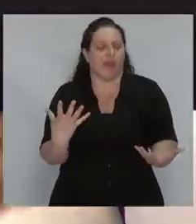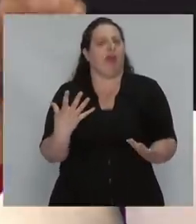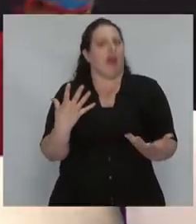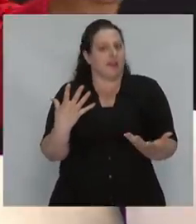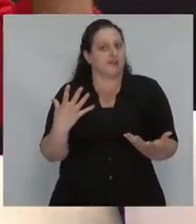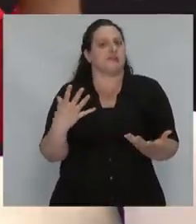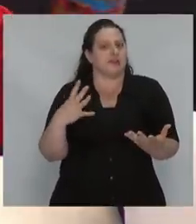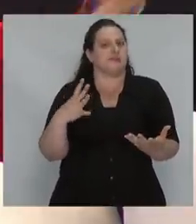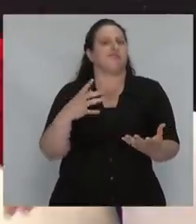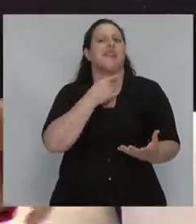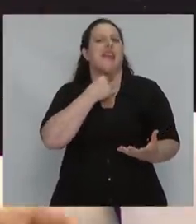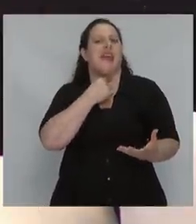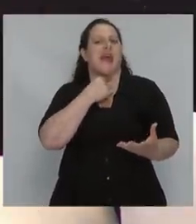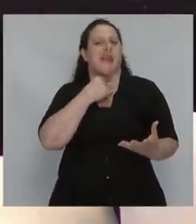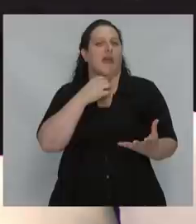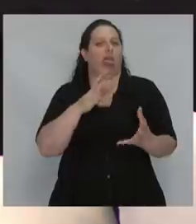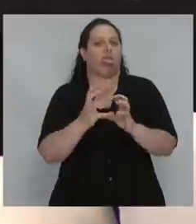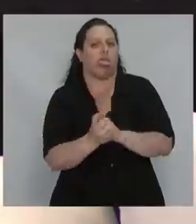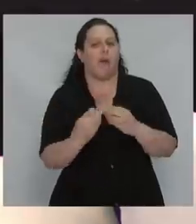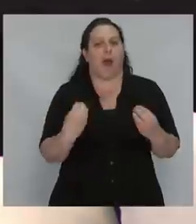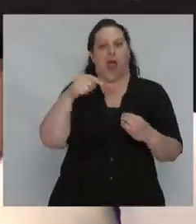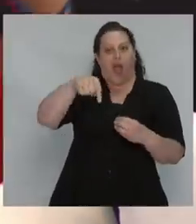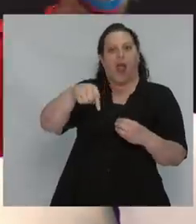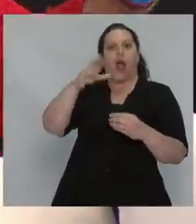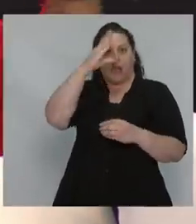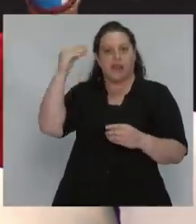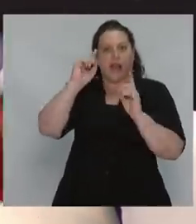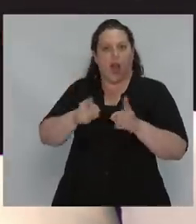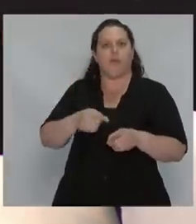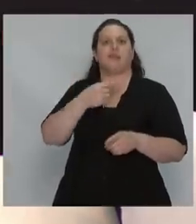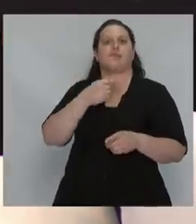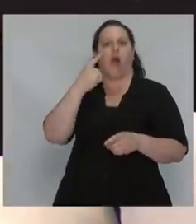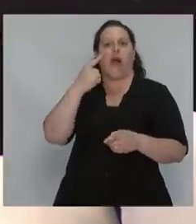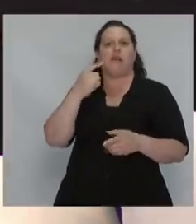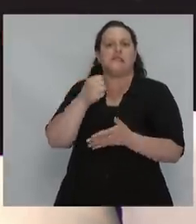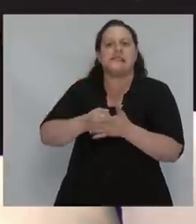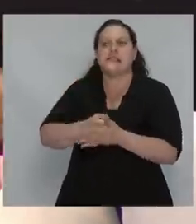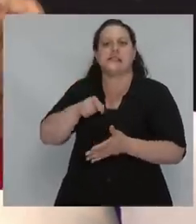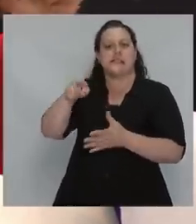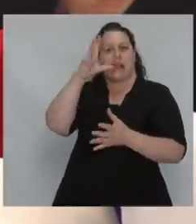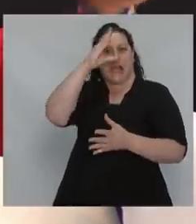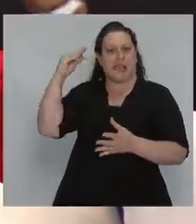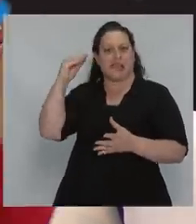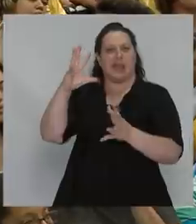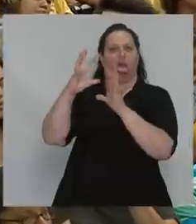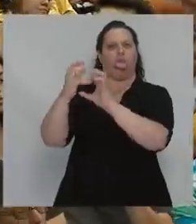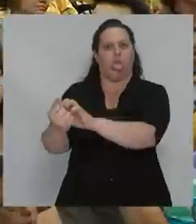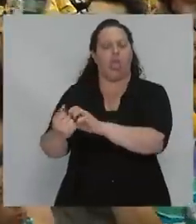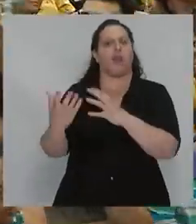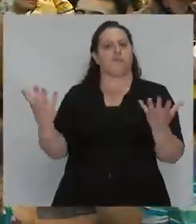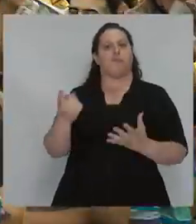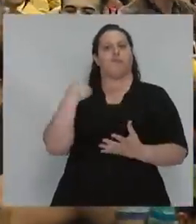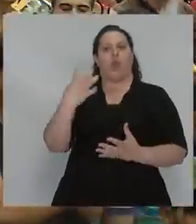para intentar tumbar aquí a Cristina Fernández de Kirchner. Están intentando con nuestra